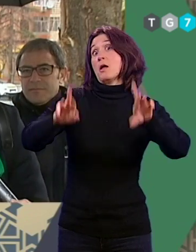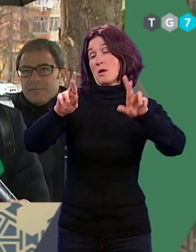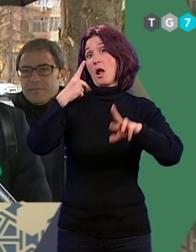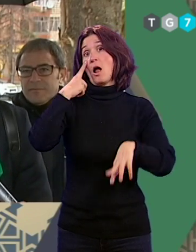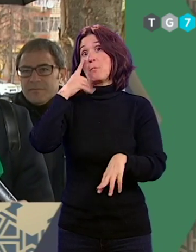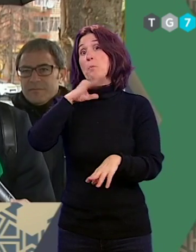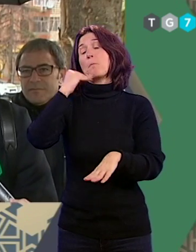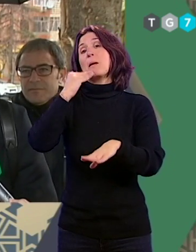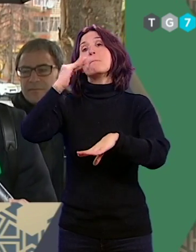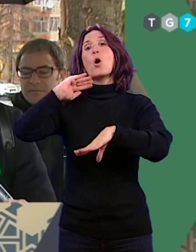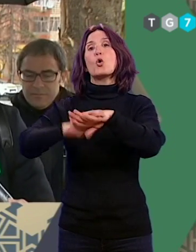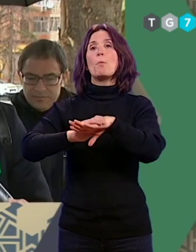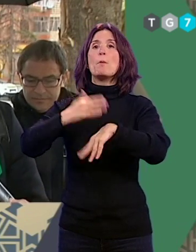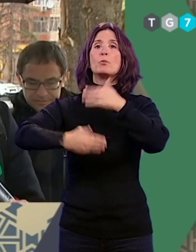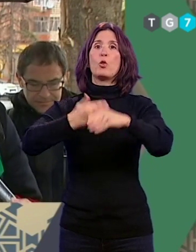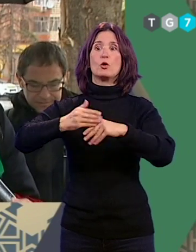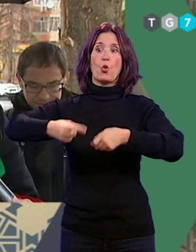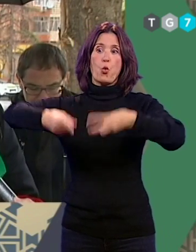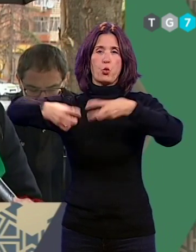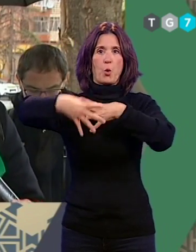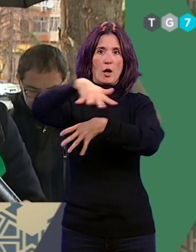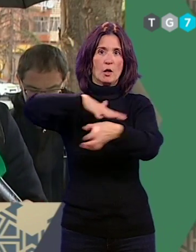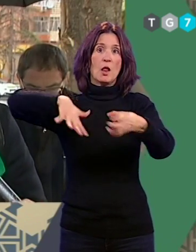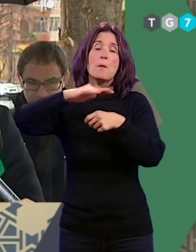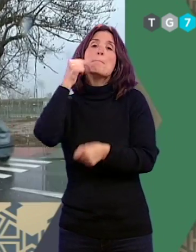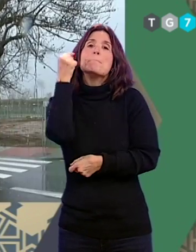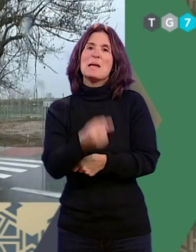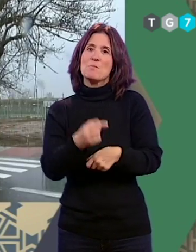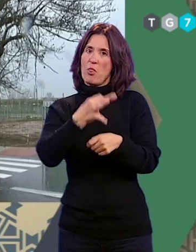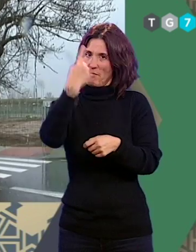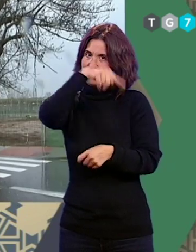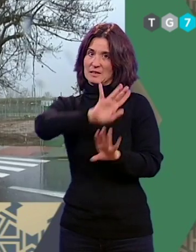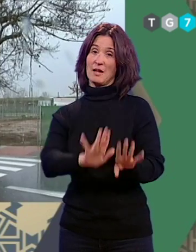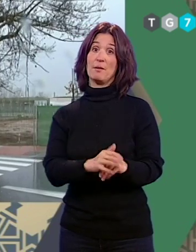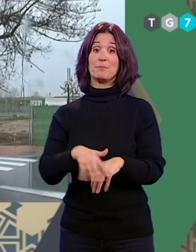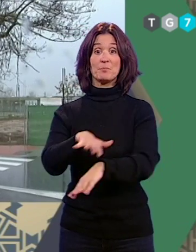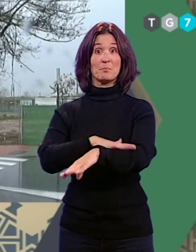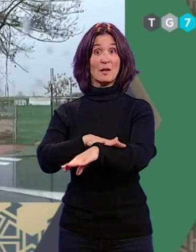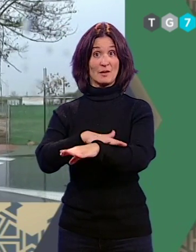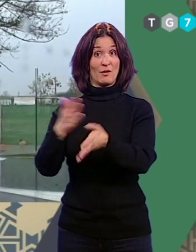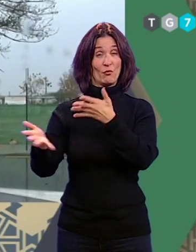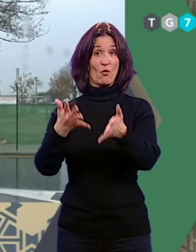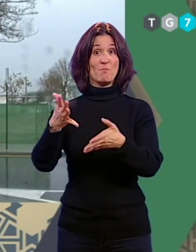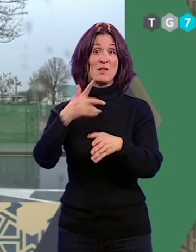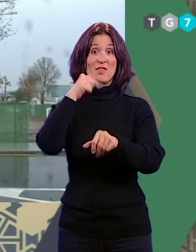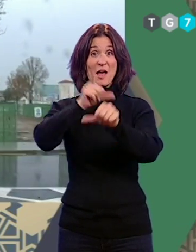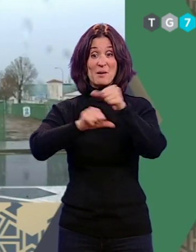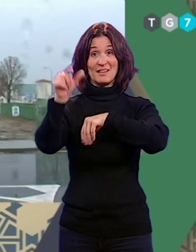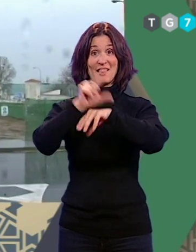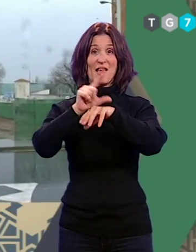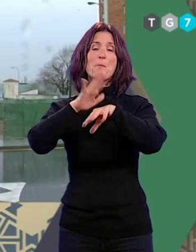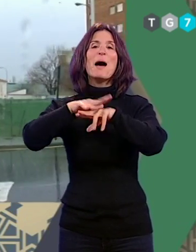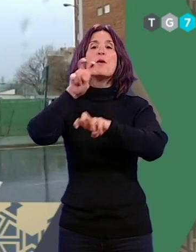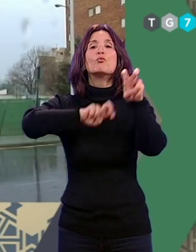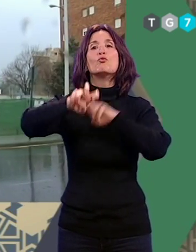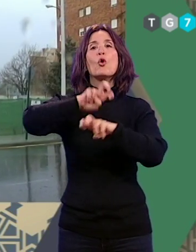cumple con un proceso de urbanización que nos parece lo mínimo a tener en cuenta. El Ministerio de Fomento, a partir de la licitación para el estudio de la